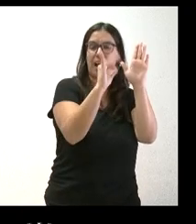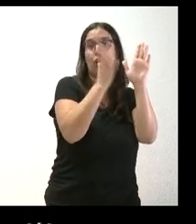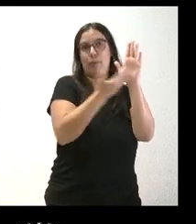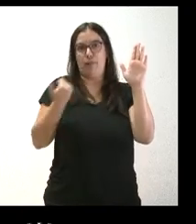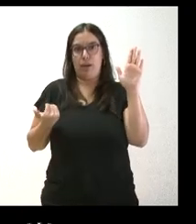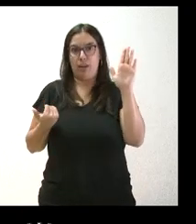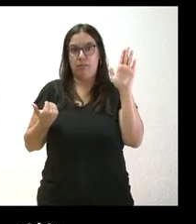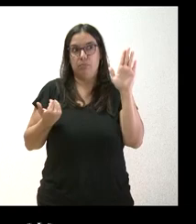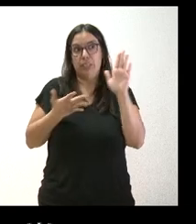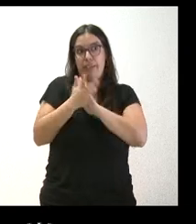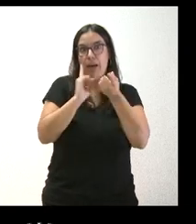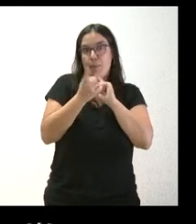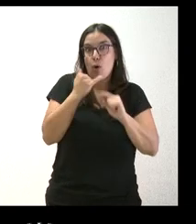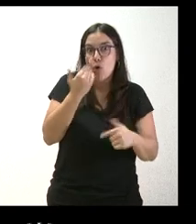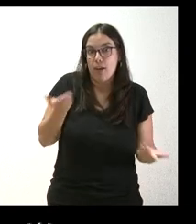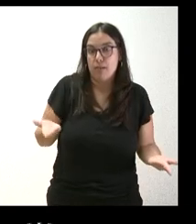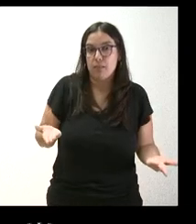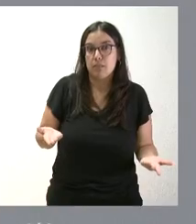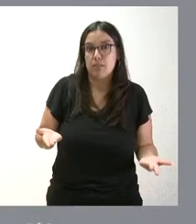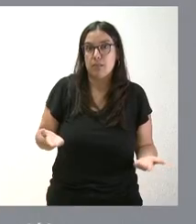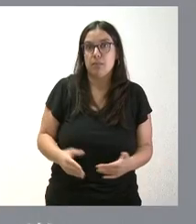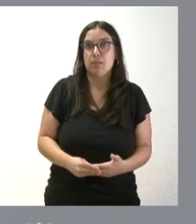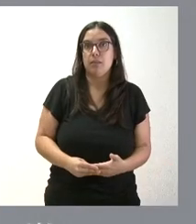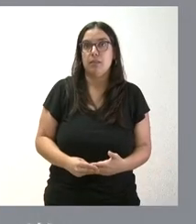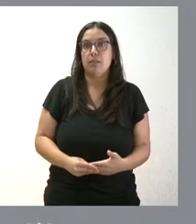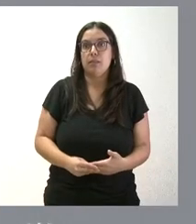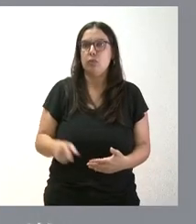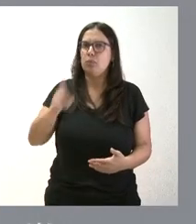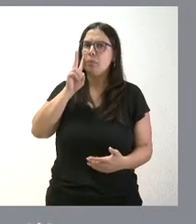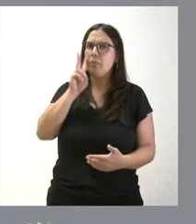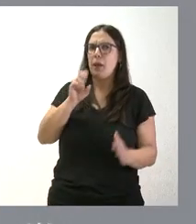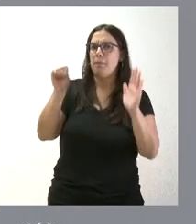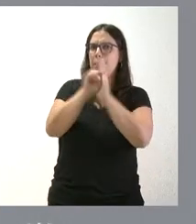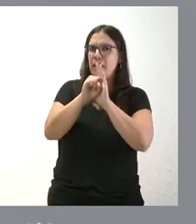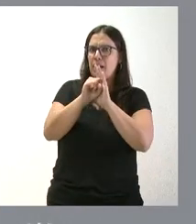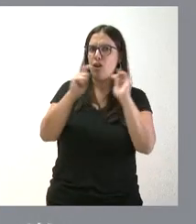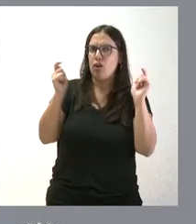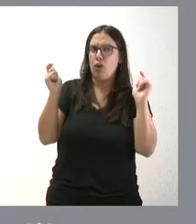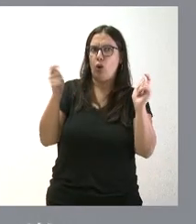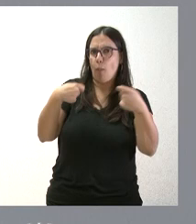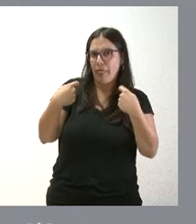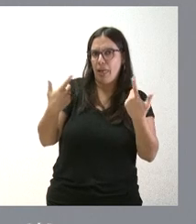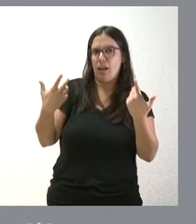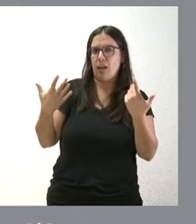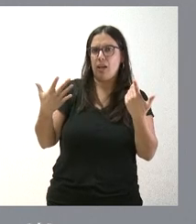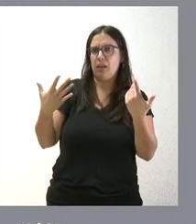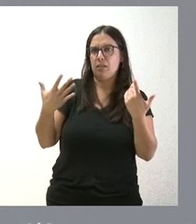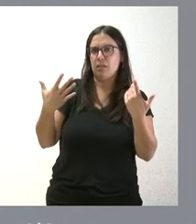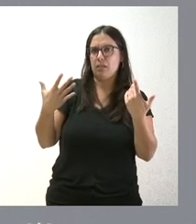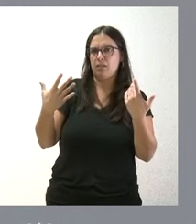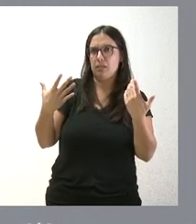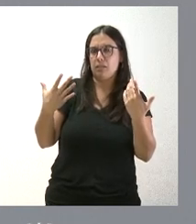Entiendo que ha ocurrido algo. Usted ve que en todas las marcas comerciales y dentro del uso de